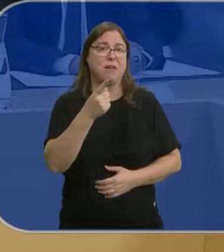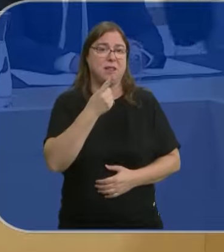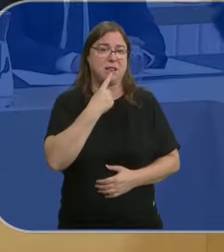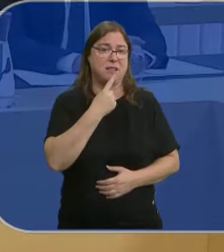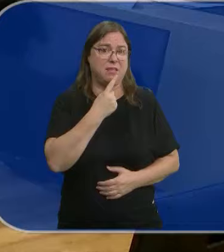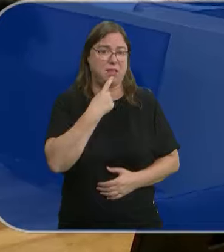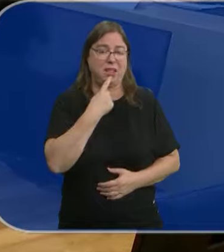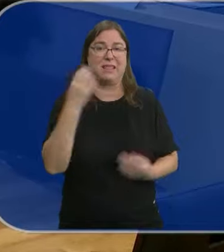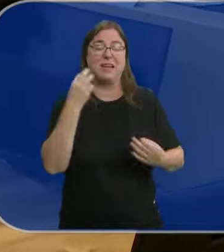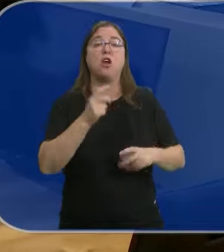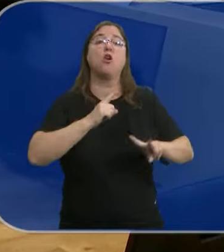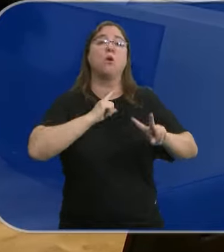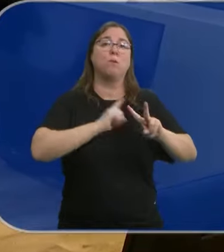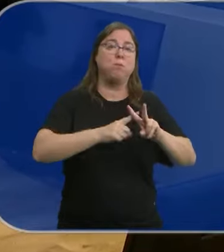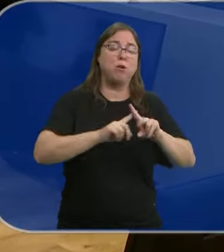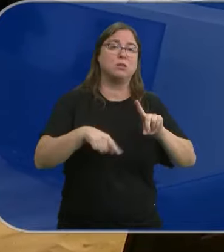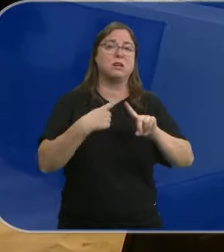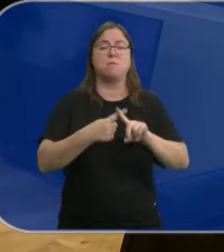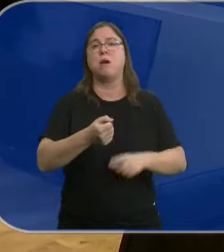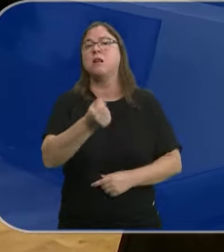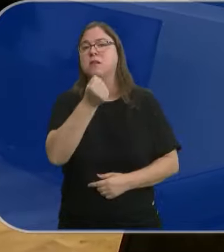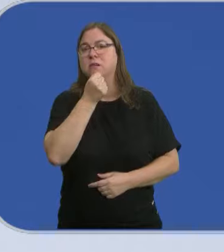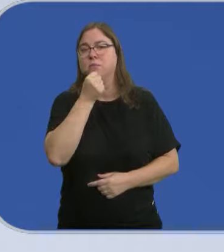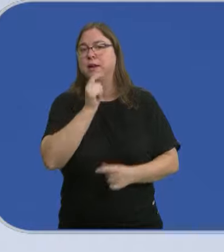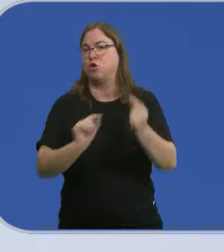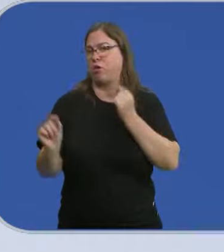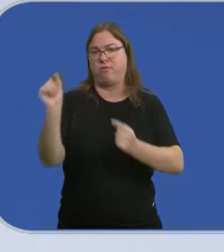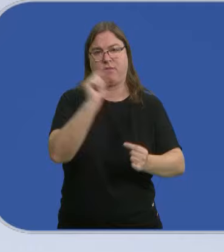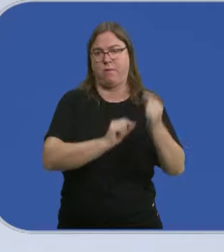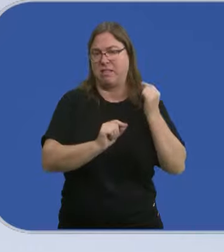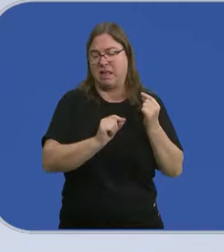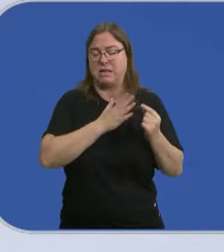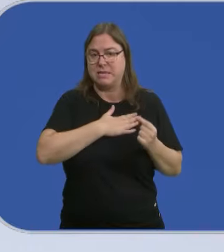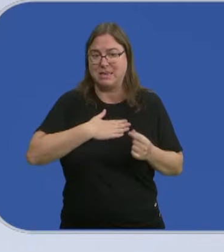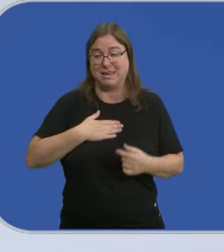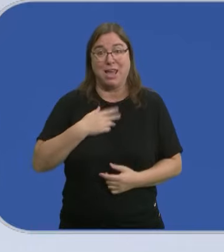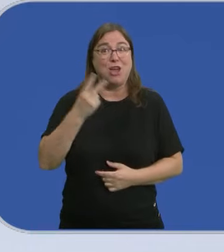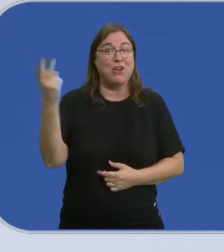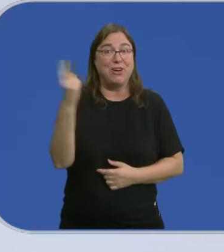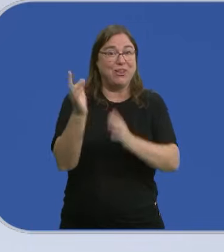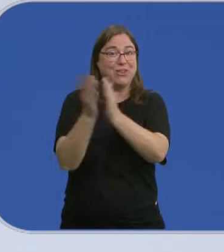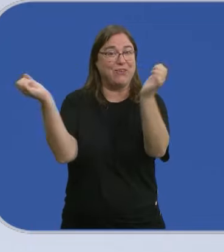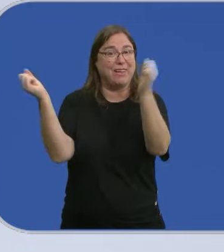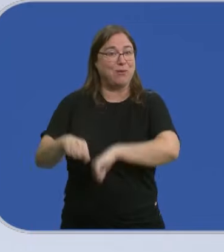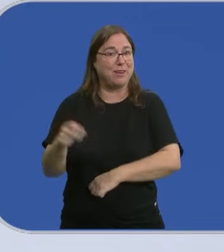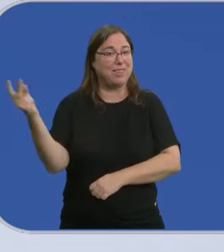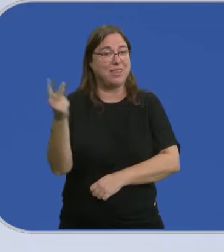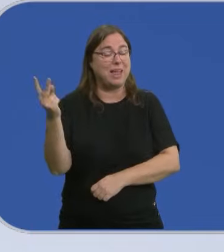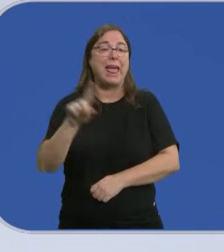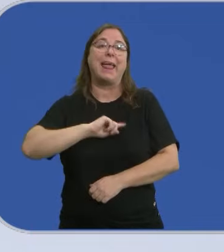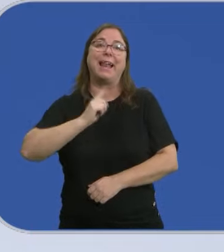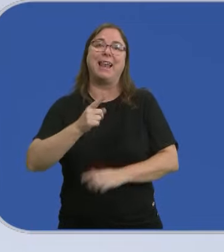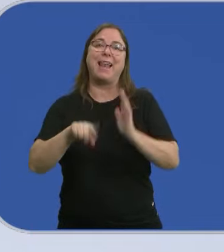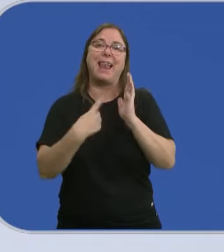palabras el hecho de que Vox y el PSOE quieran debatir la ley. Se han puesto de acuerdo con la ley de